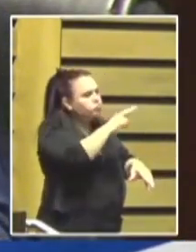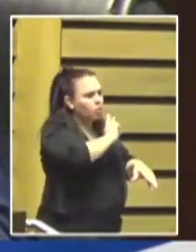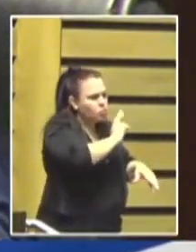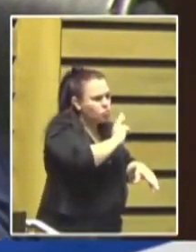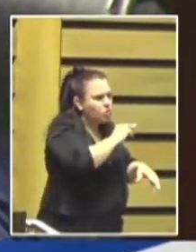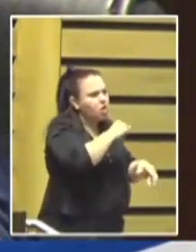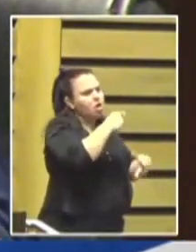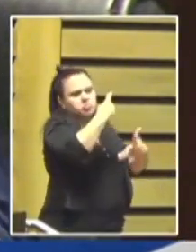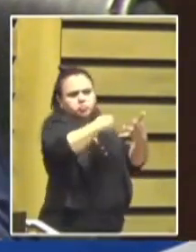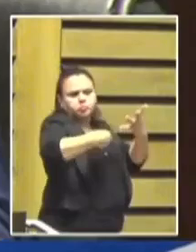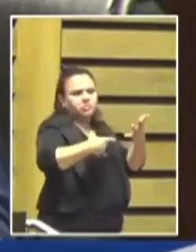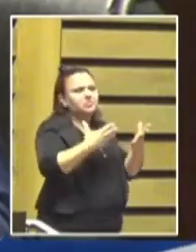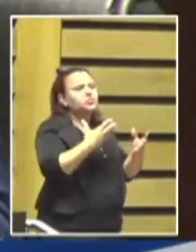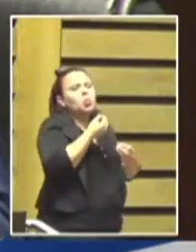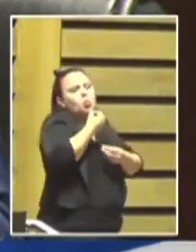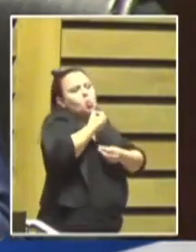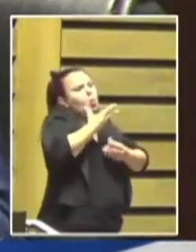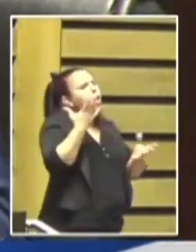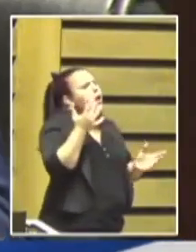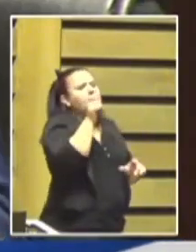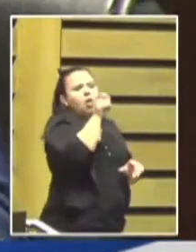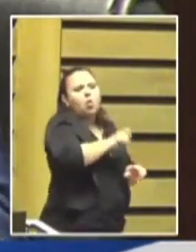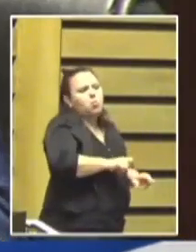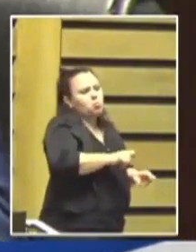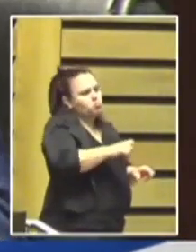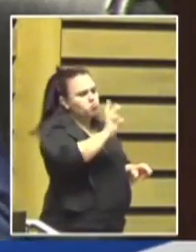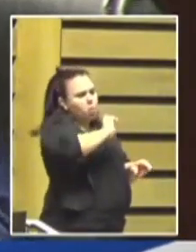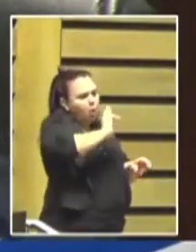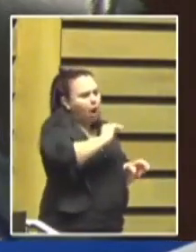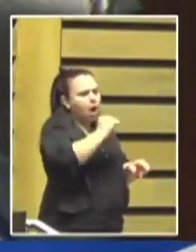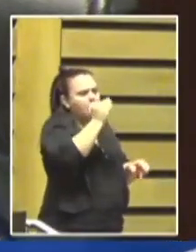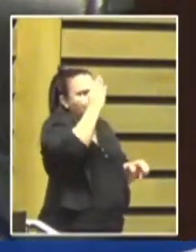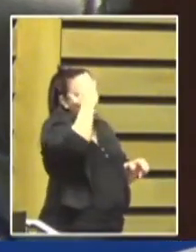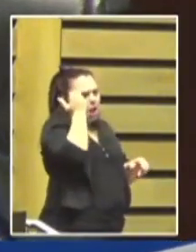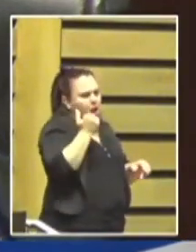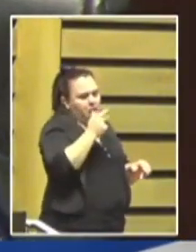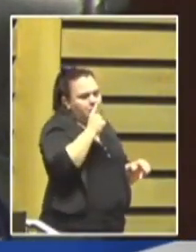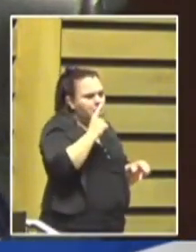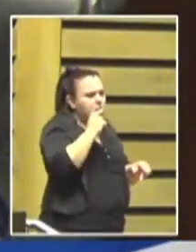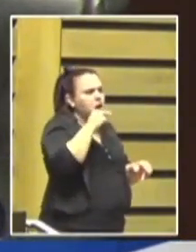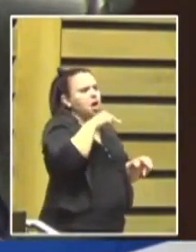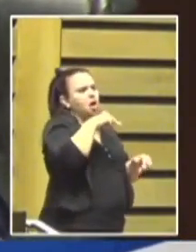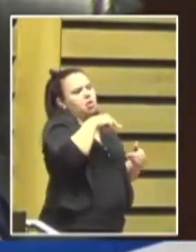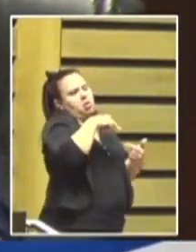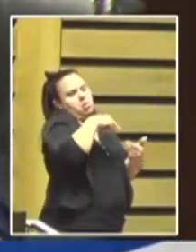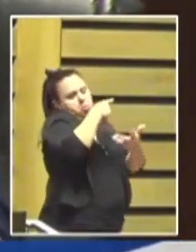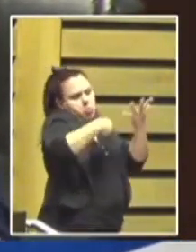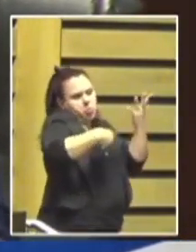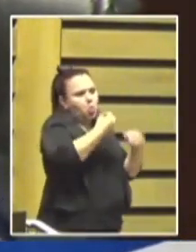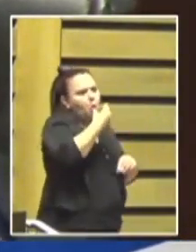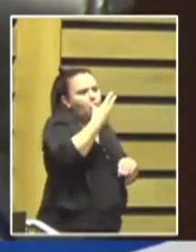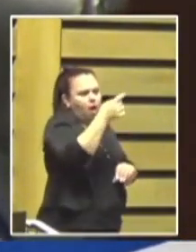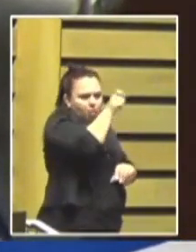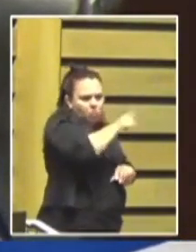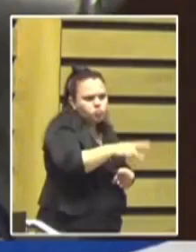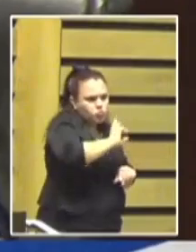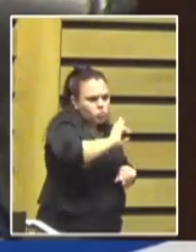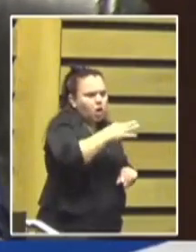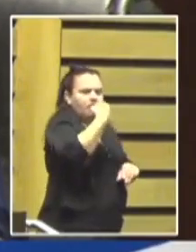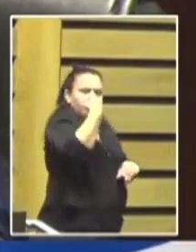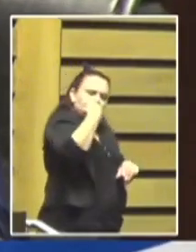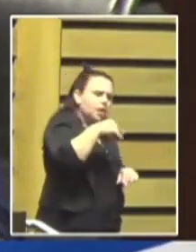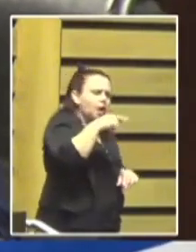como digo, llámese Cristina Fernández o llámese Juana, lo que dijo este periodista es grave, y sé que esto que estoy diciendo